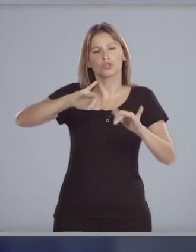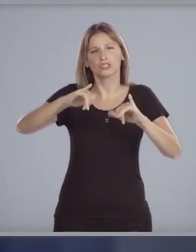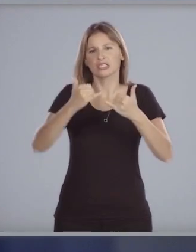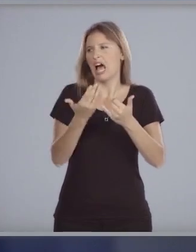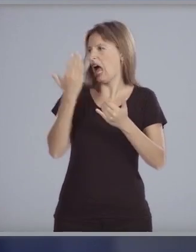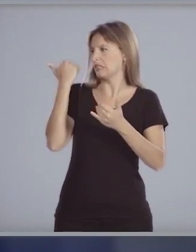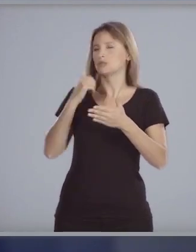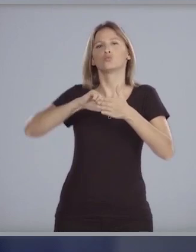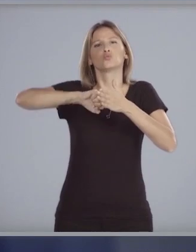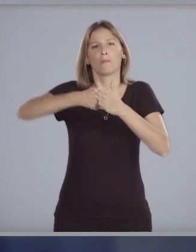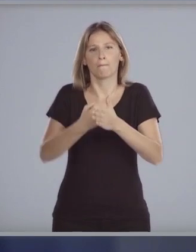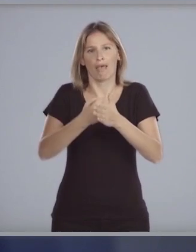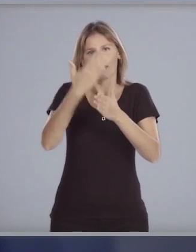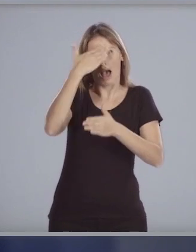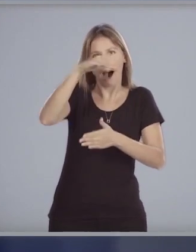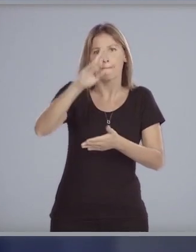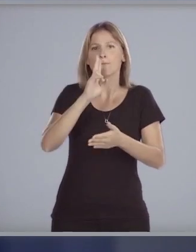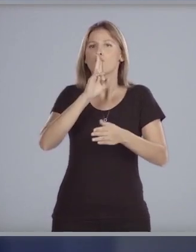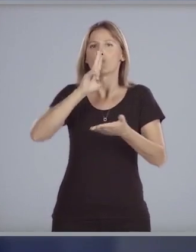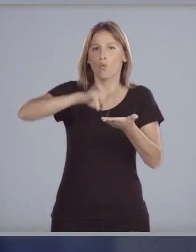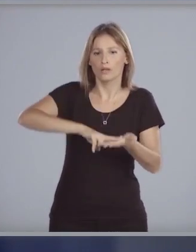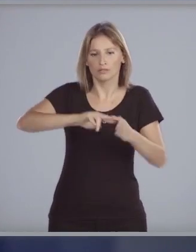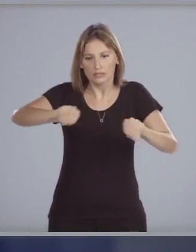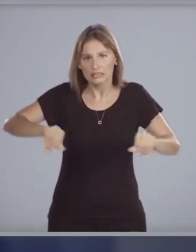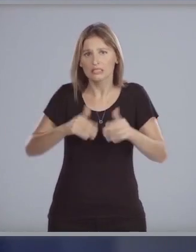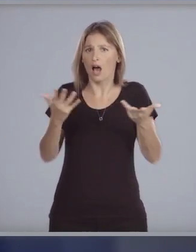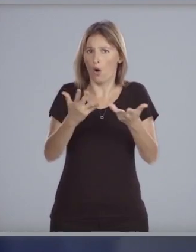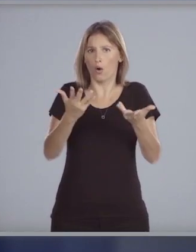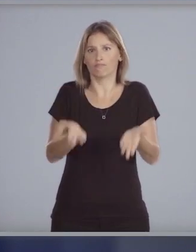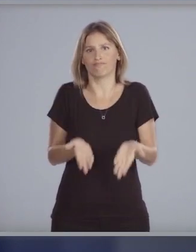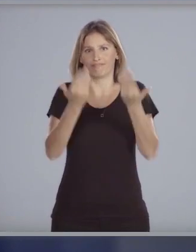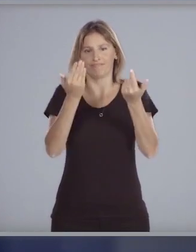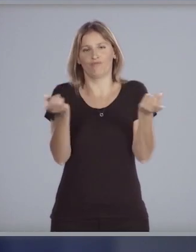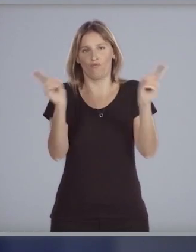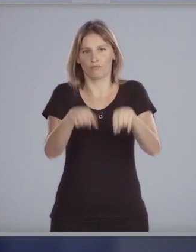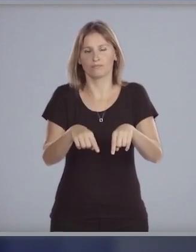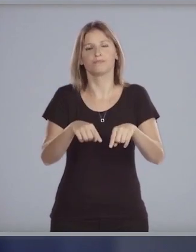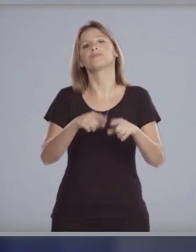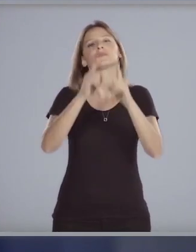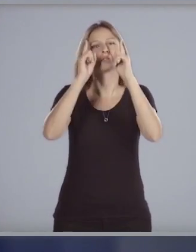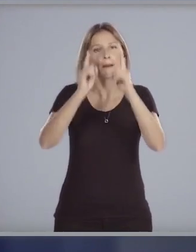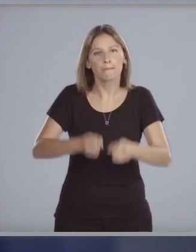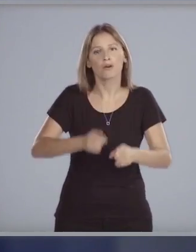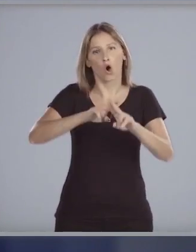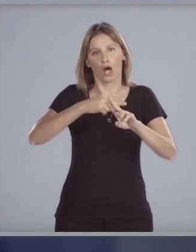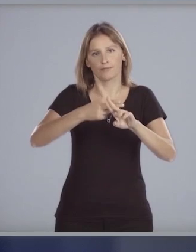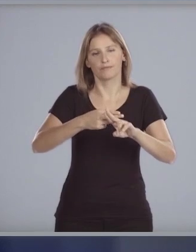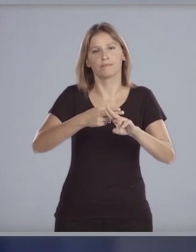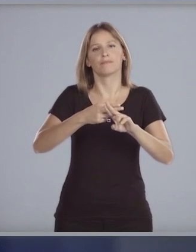llevaran a suspender este impuesto han sido ampliamente superadas también